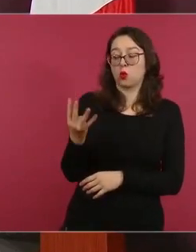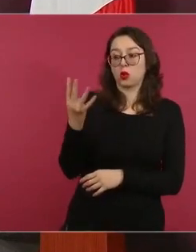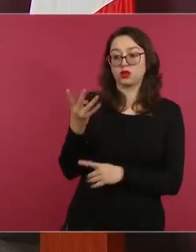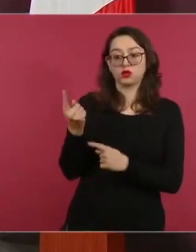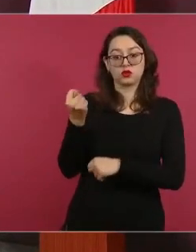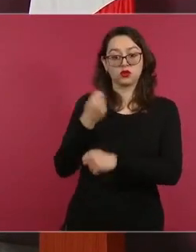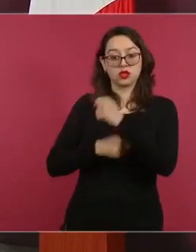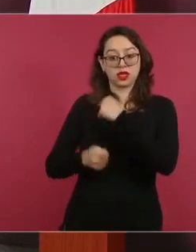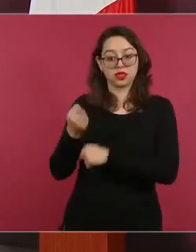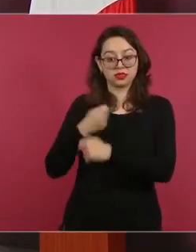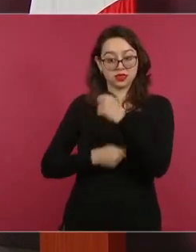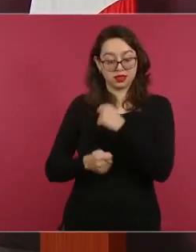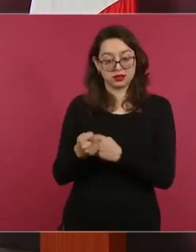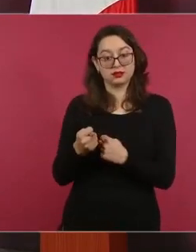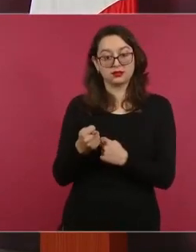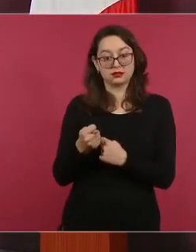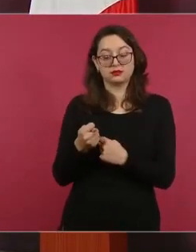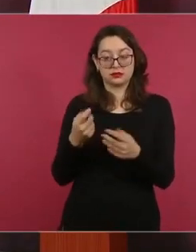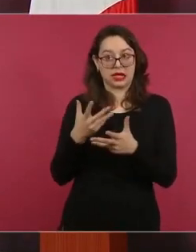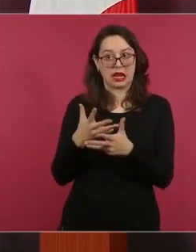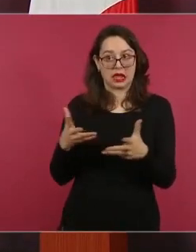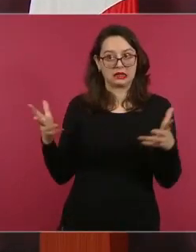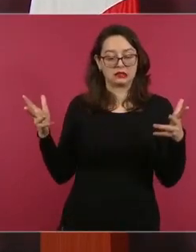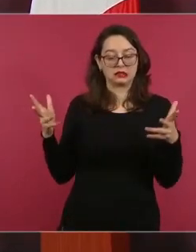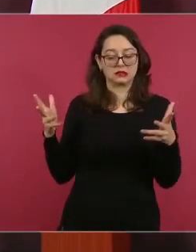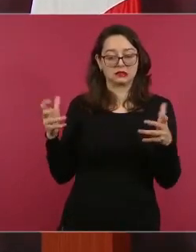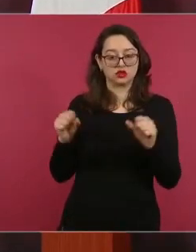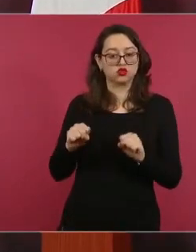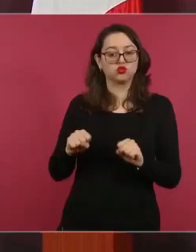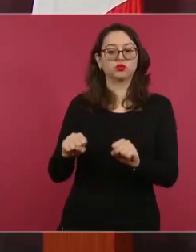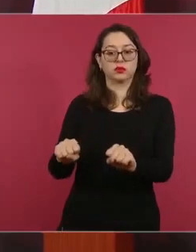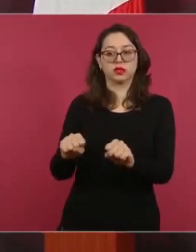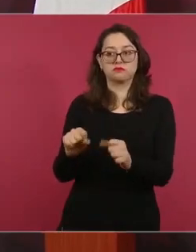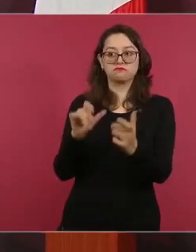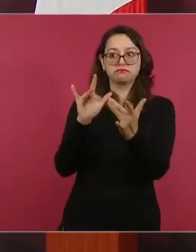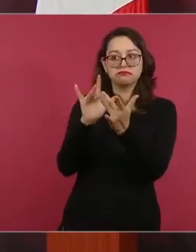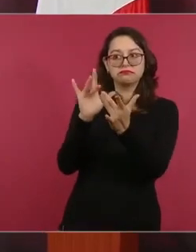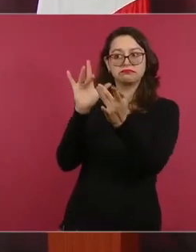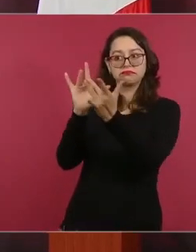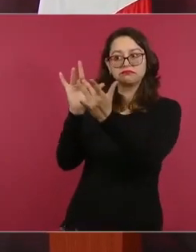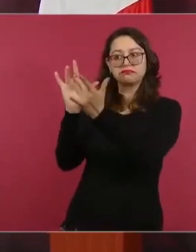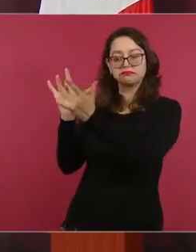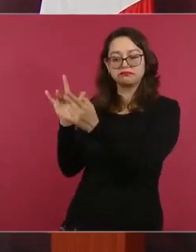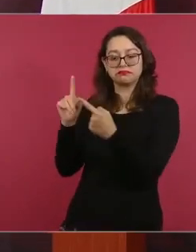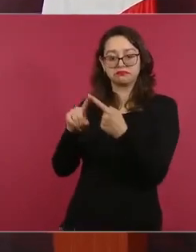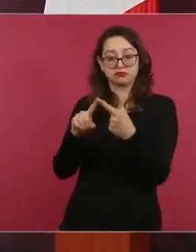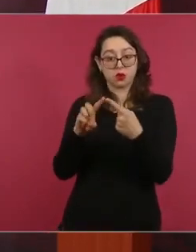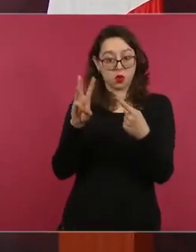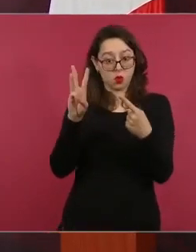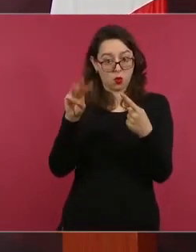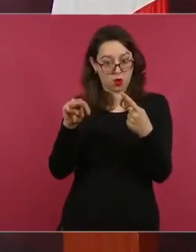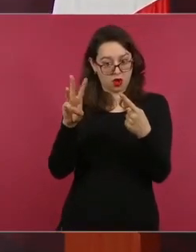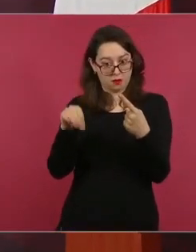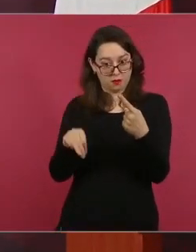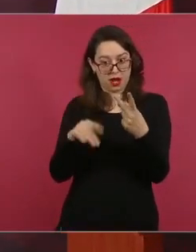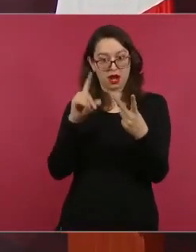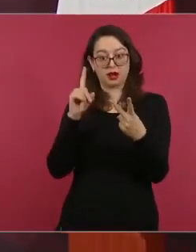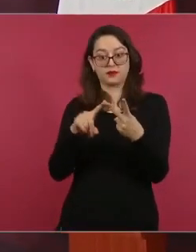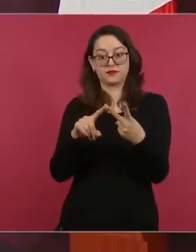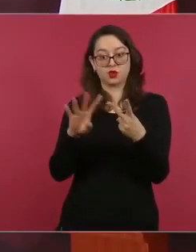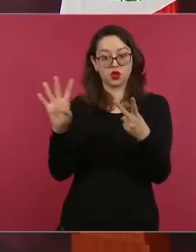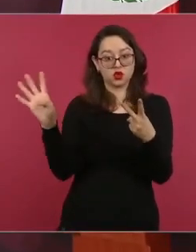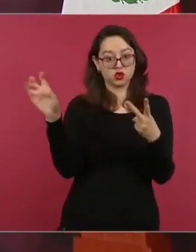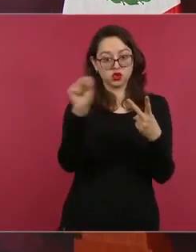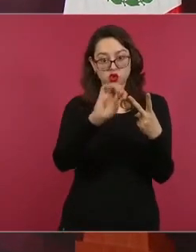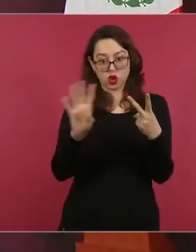comerciales, con Golmar, con Soriana,